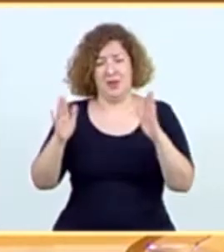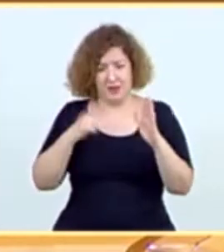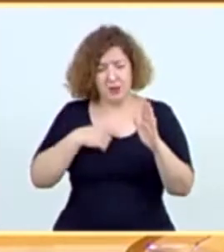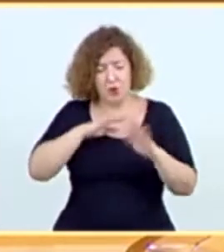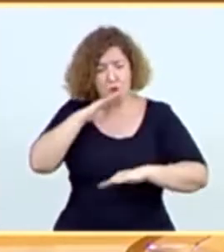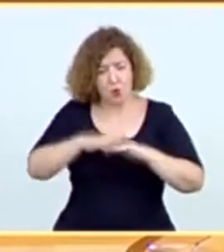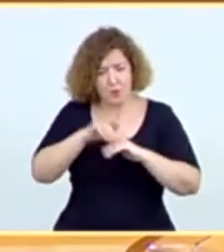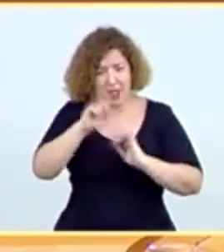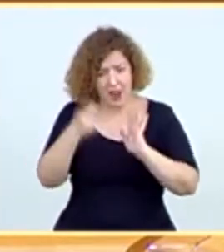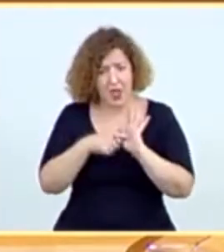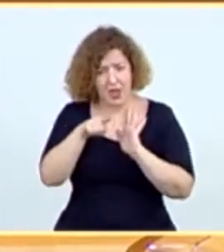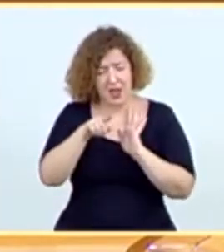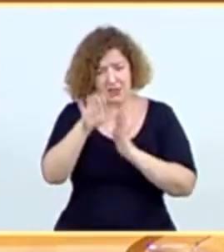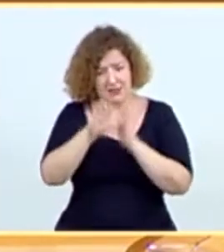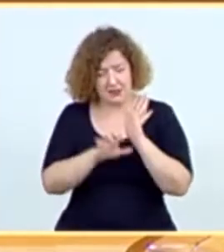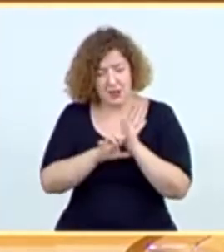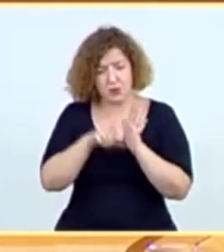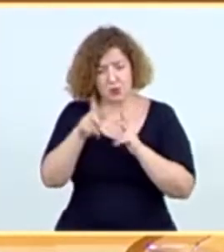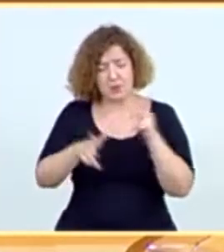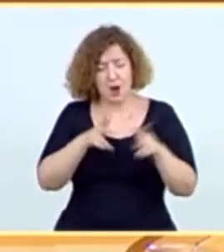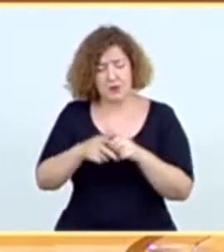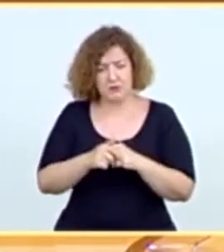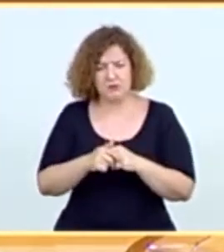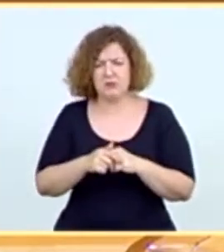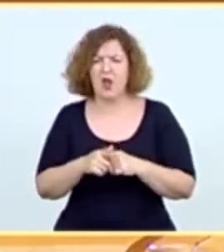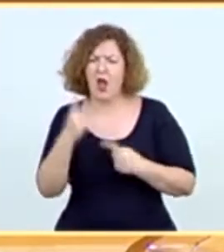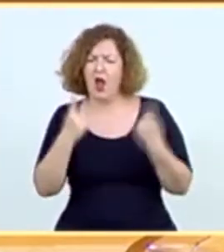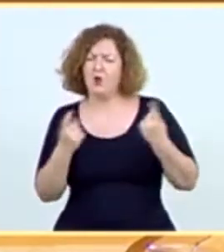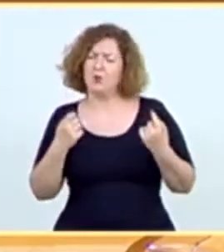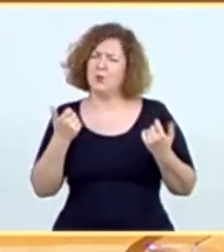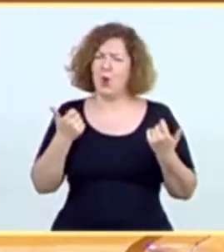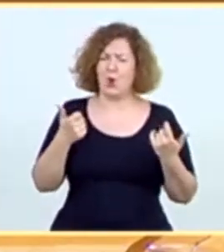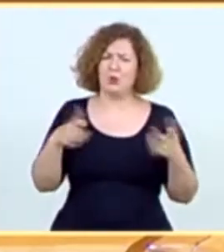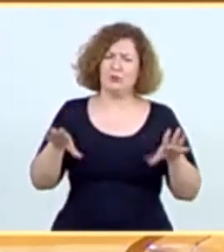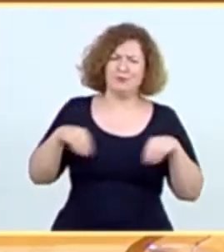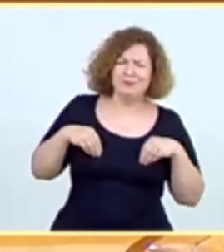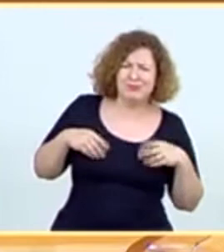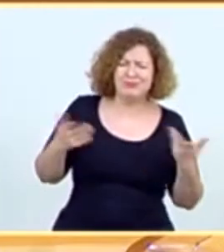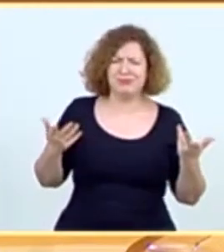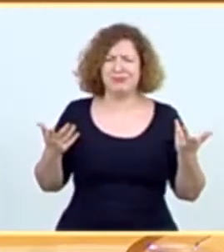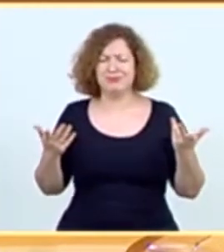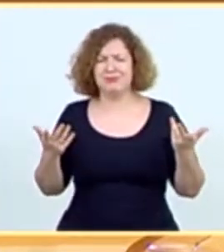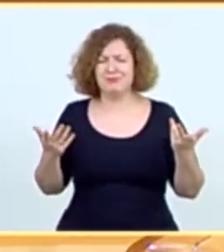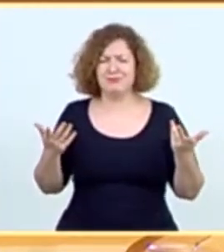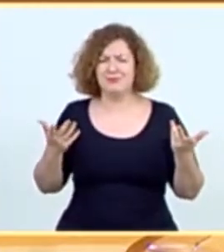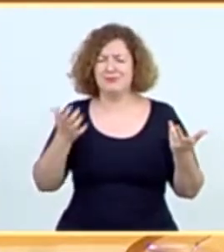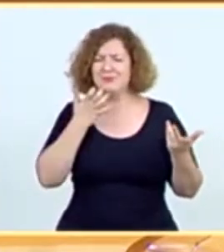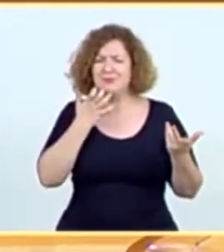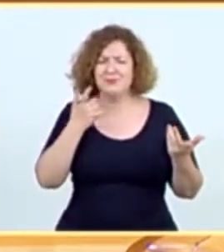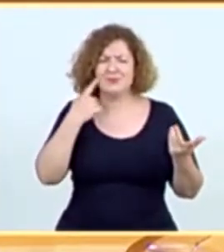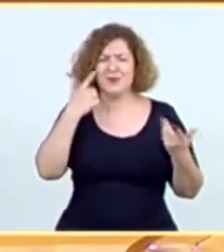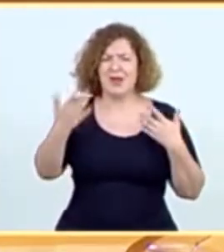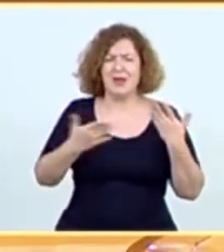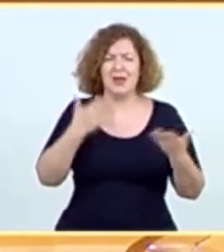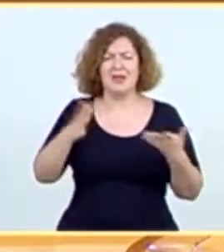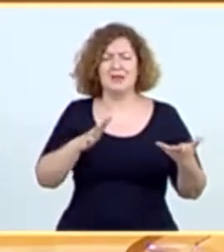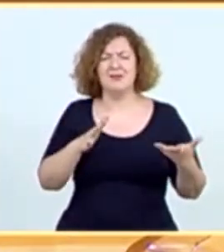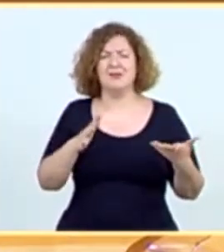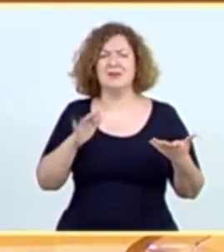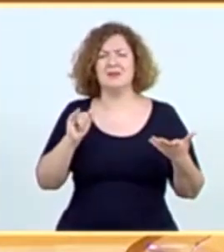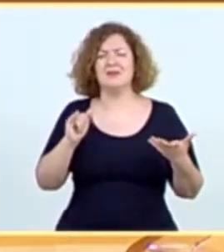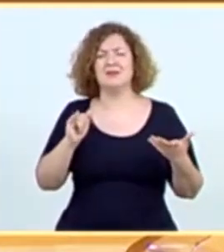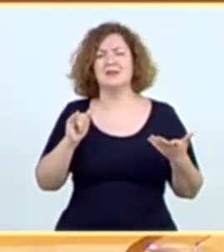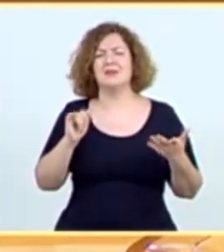Existe mucho escepticismo en esta cuestión porque es muy revelador que el proceso de transferencia siempre haya ido pegado a las